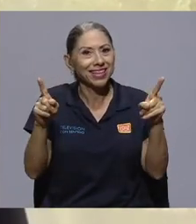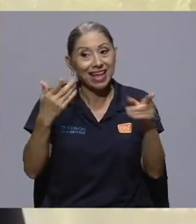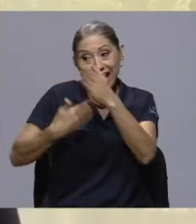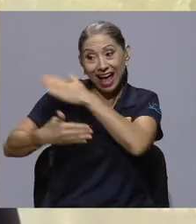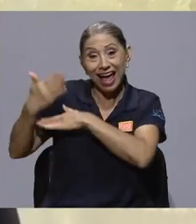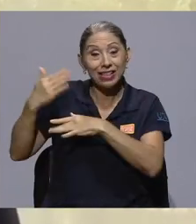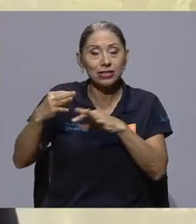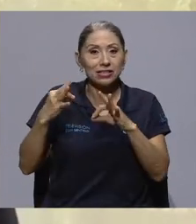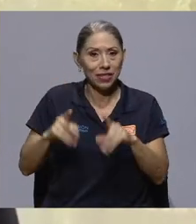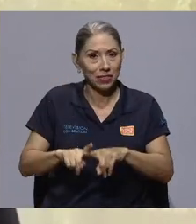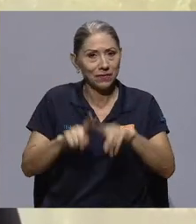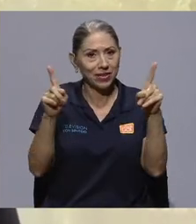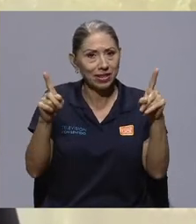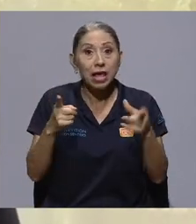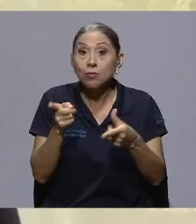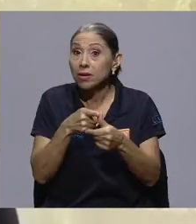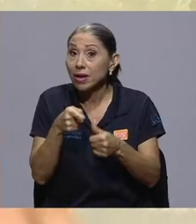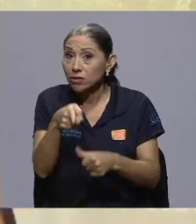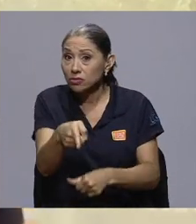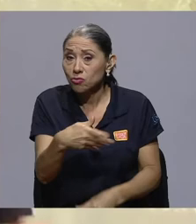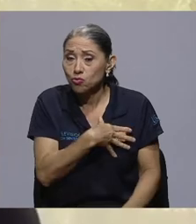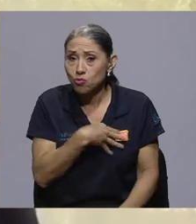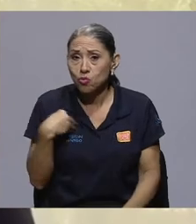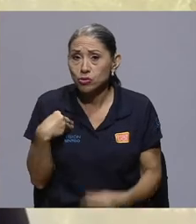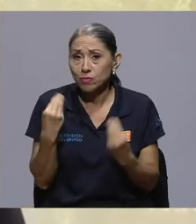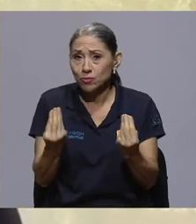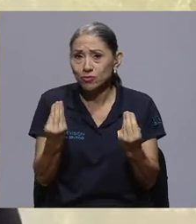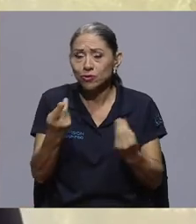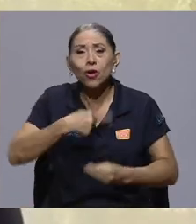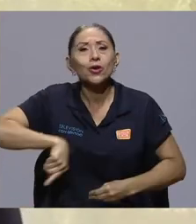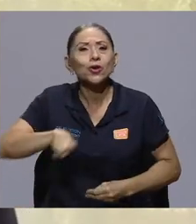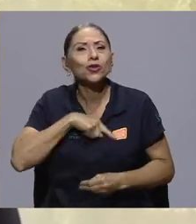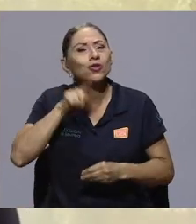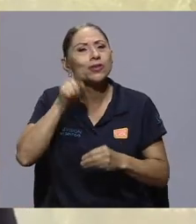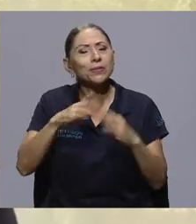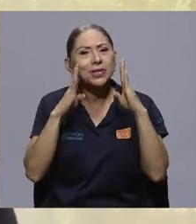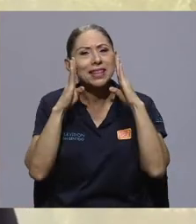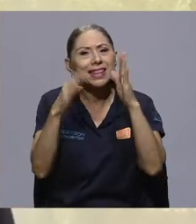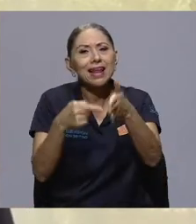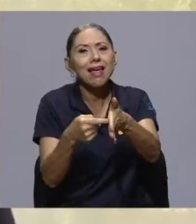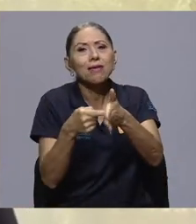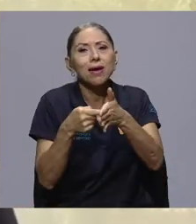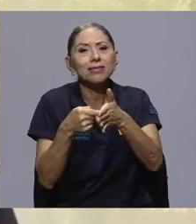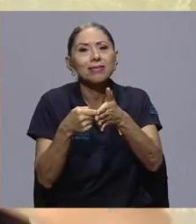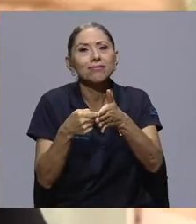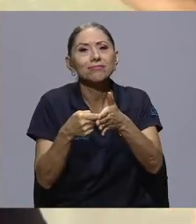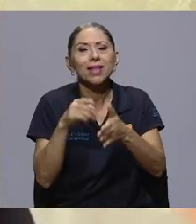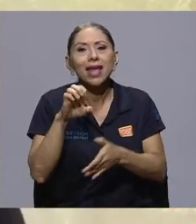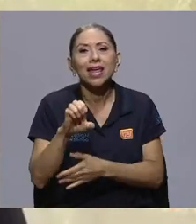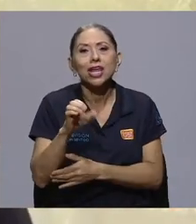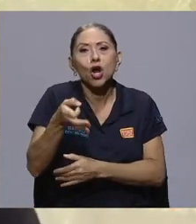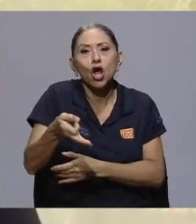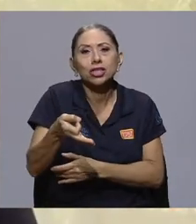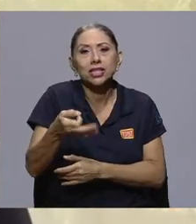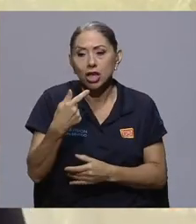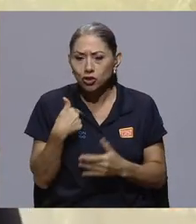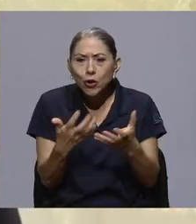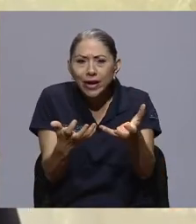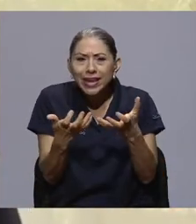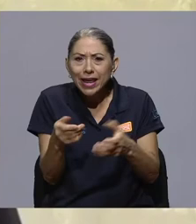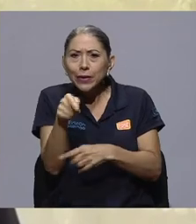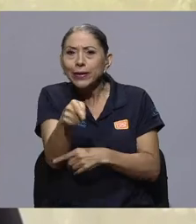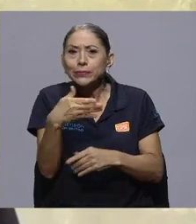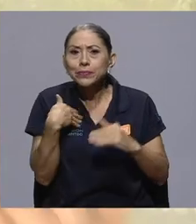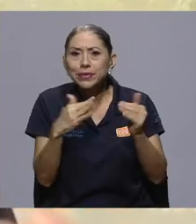nos buscan mucho, nosotros lo que tenemos que hacer es atender la demanda que genera ICOIN, yo quiero tener ICOIN en mi ciudad, cómo funciona, yo quiero ser